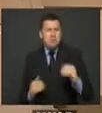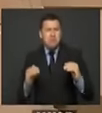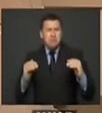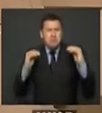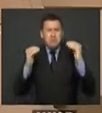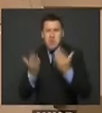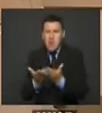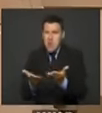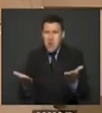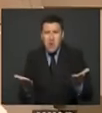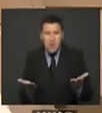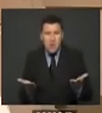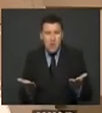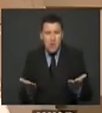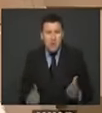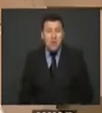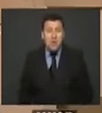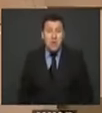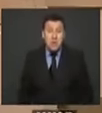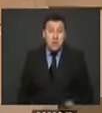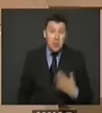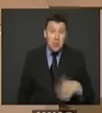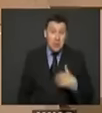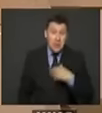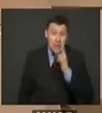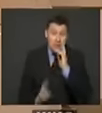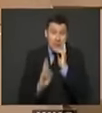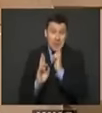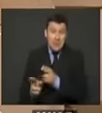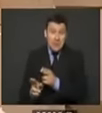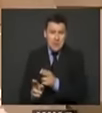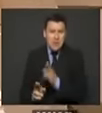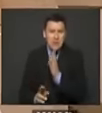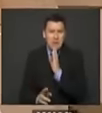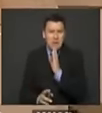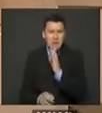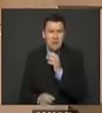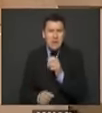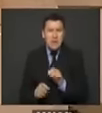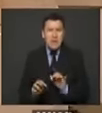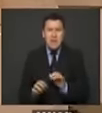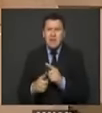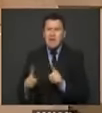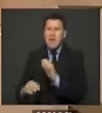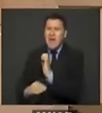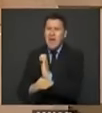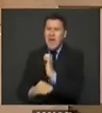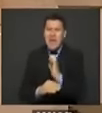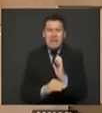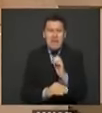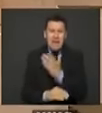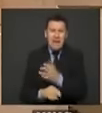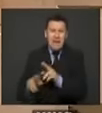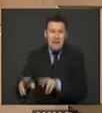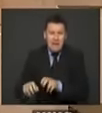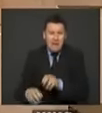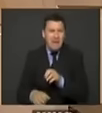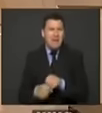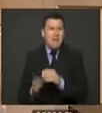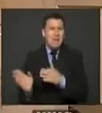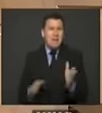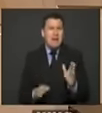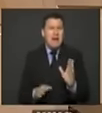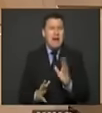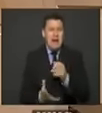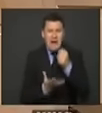También le hago un reconocimiento a los funcionarios de las diferentes entidades de agricultura, de planación nacional,